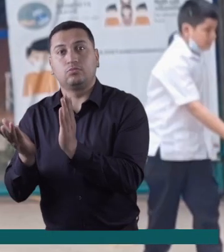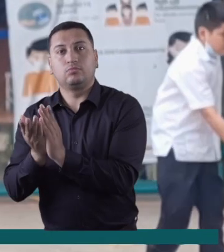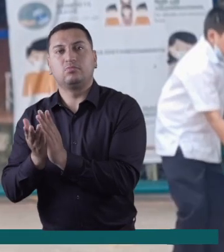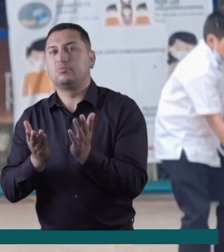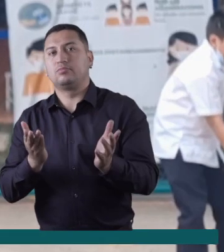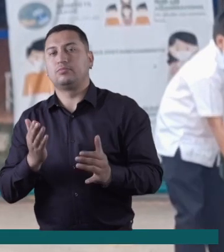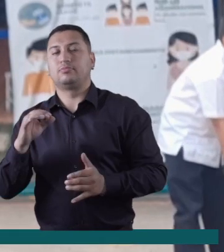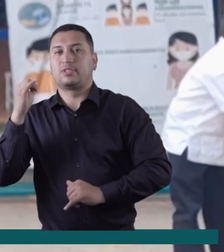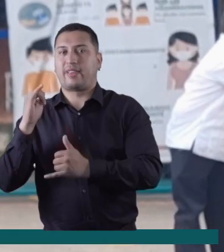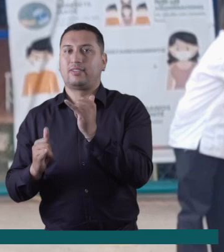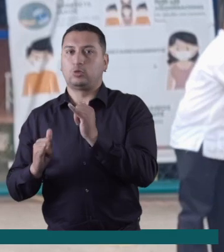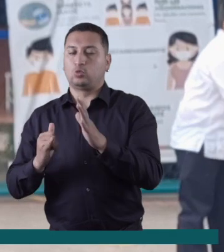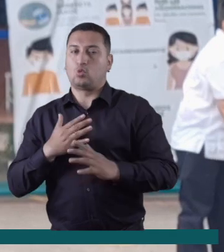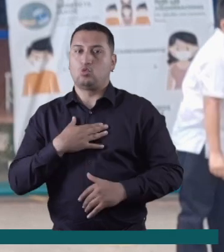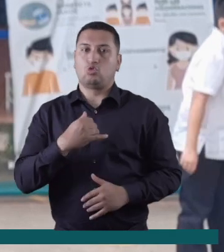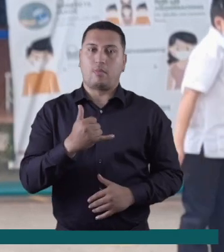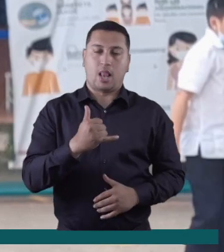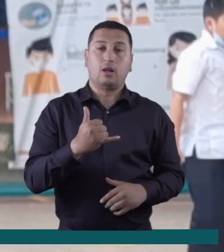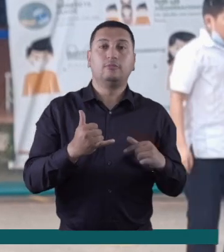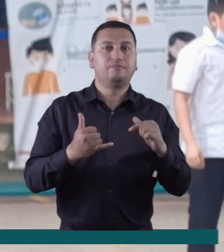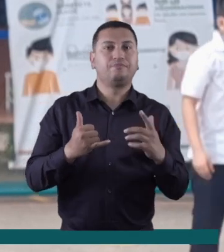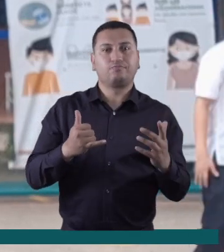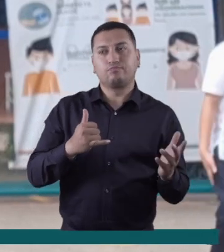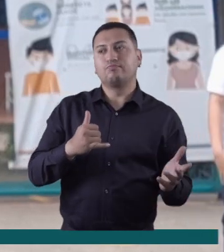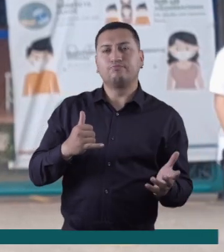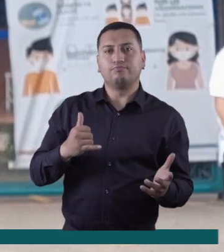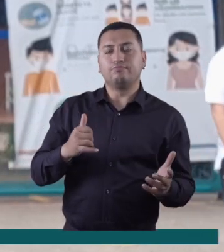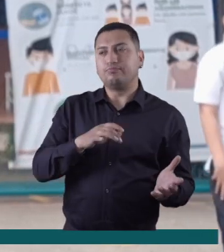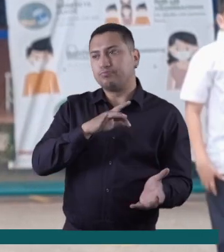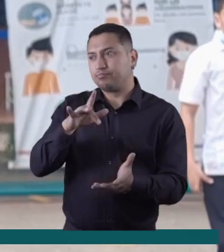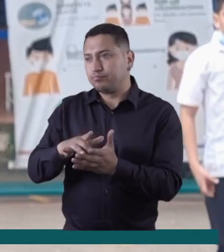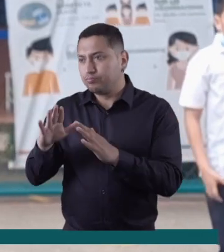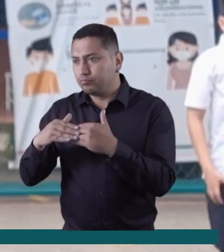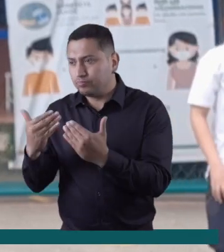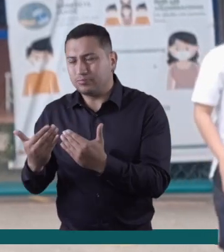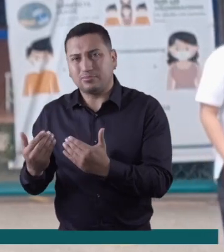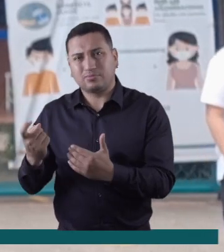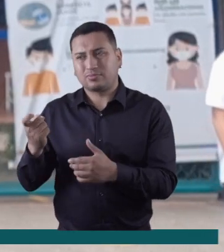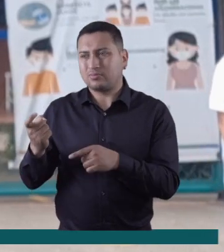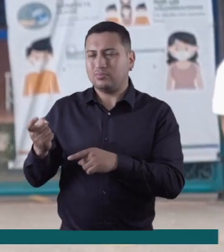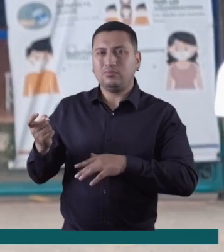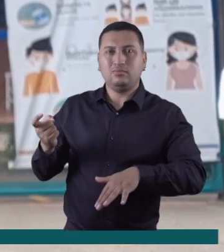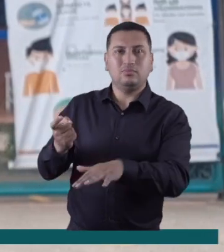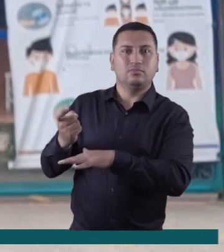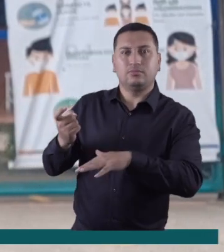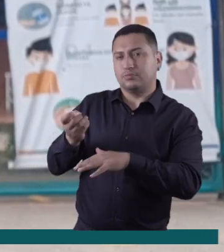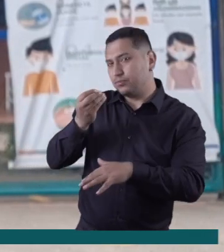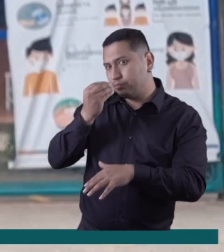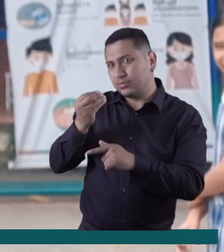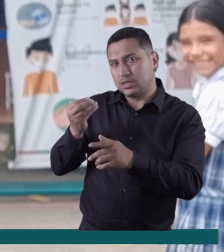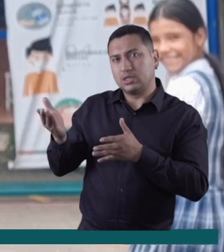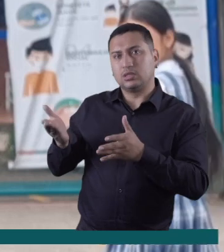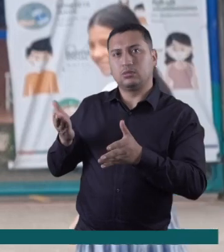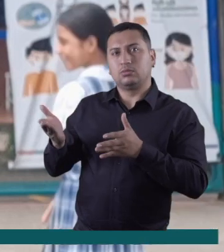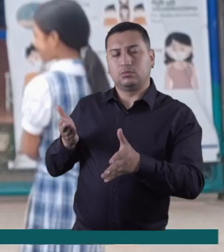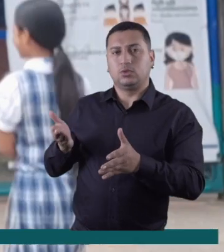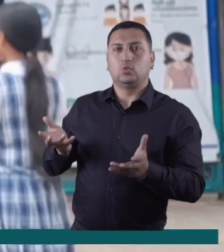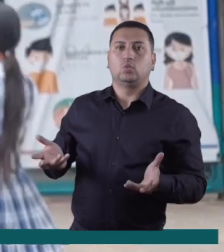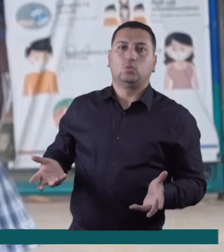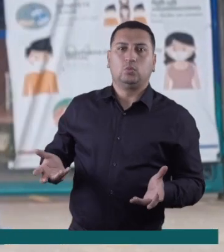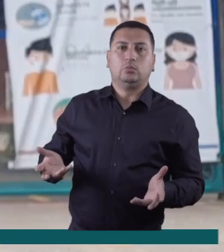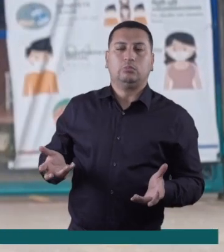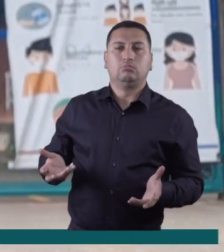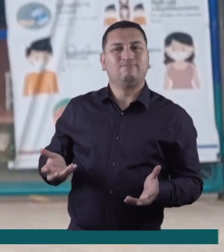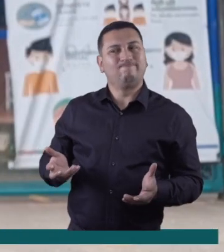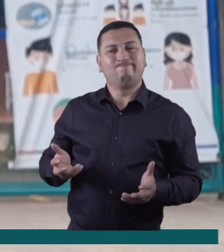Varias entidades educativas de la capital de Casanare regresaron a clases con fallas en la prestación del servicio de alimentación escolar y de vigilancia en los colegios.